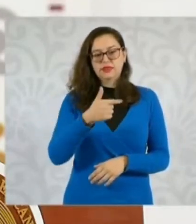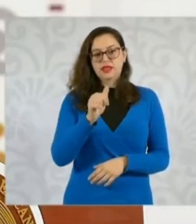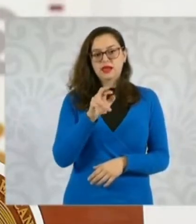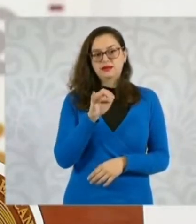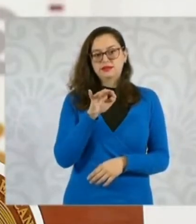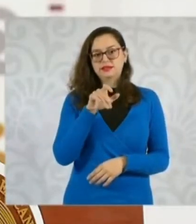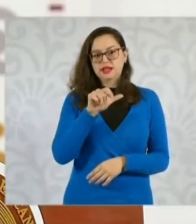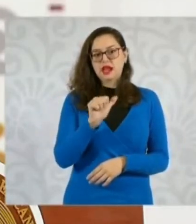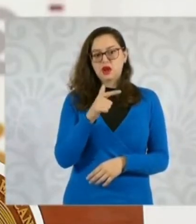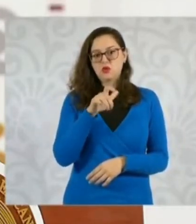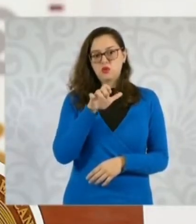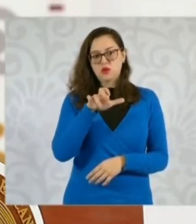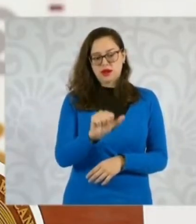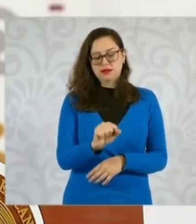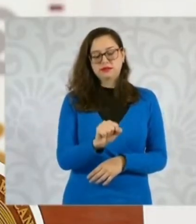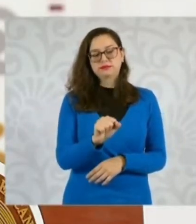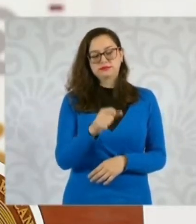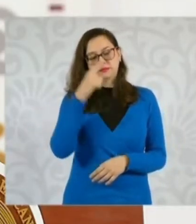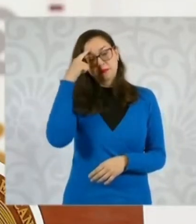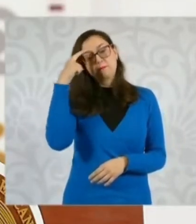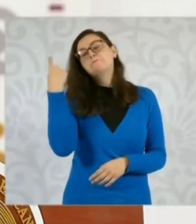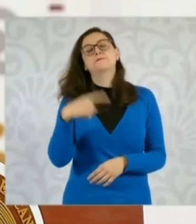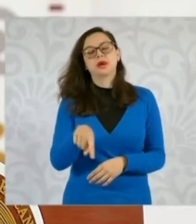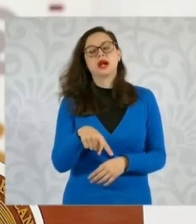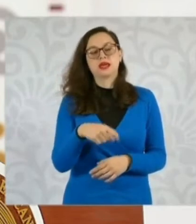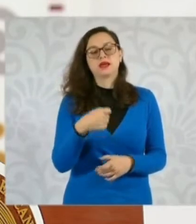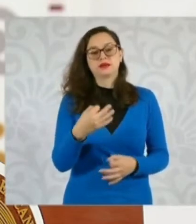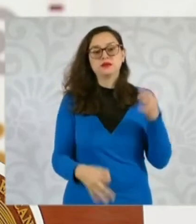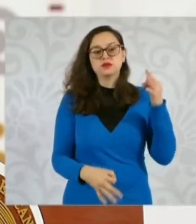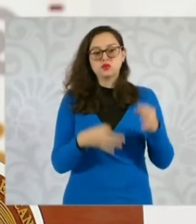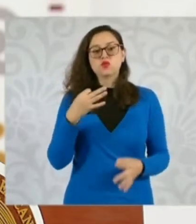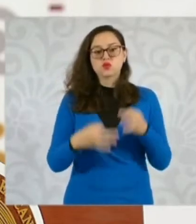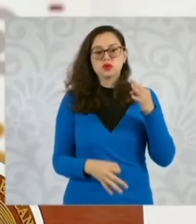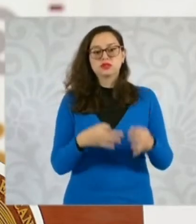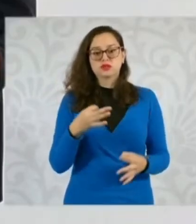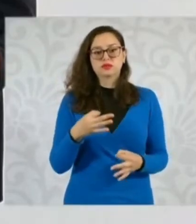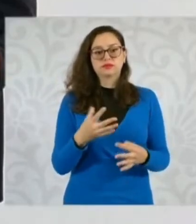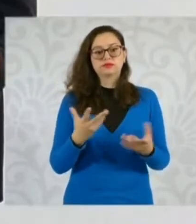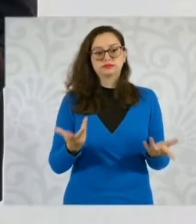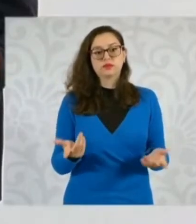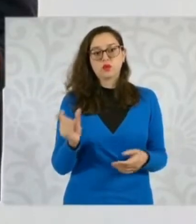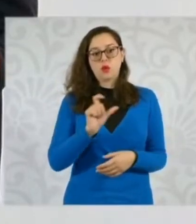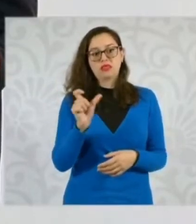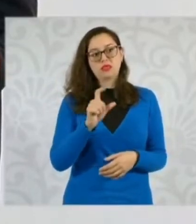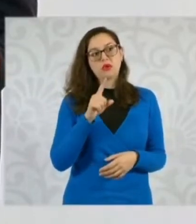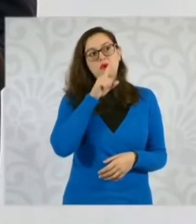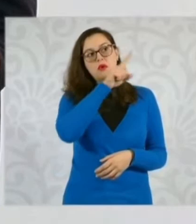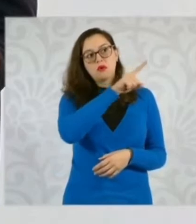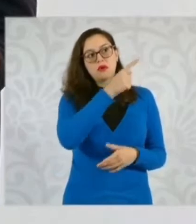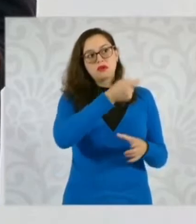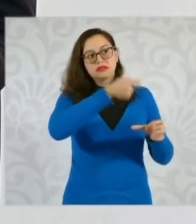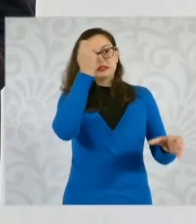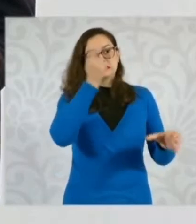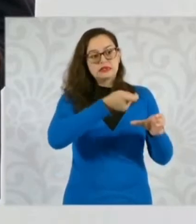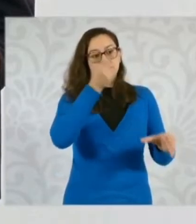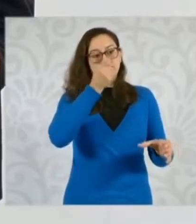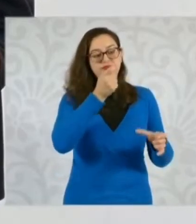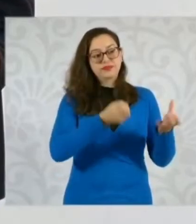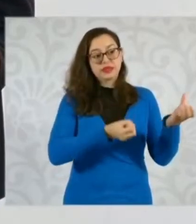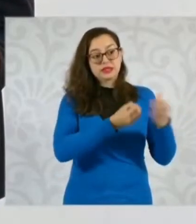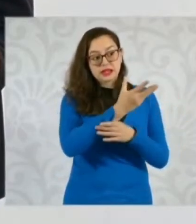esta persona cuando eventualmente abandone la cárcel. En cuanto a su esposa, pues